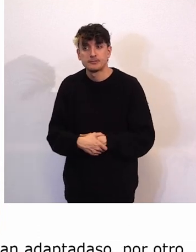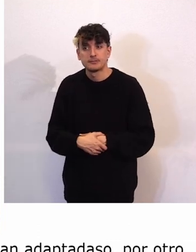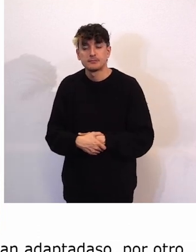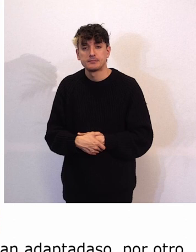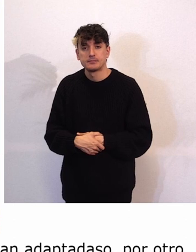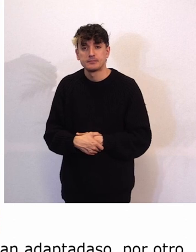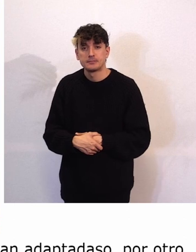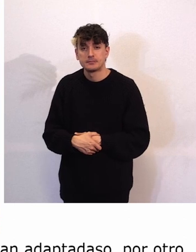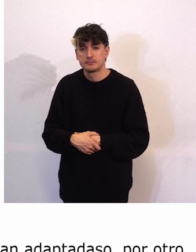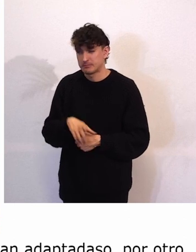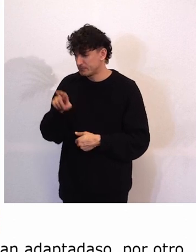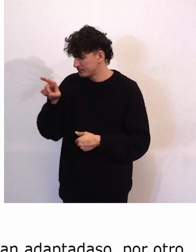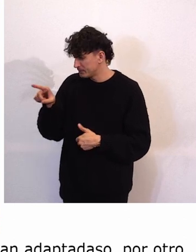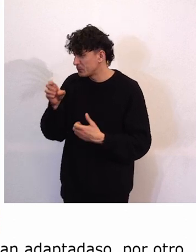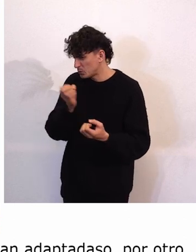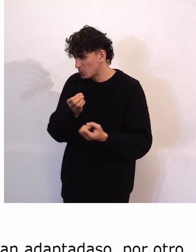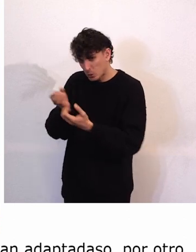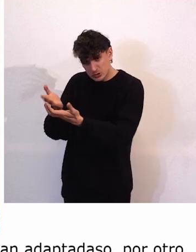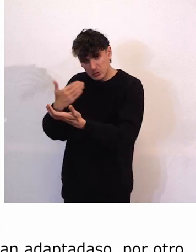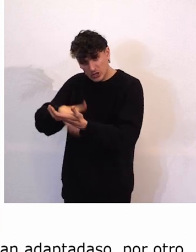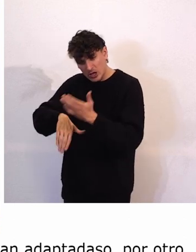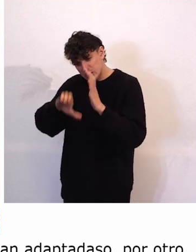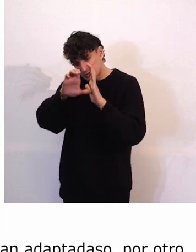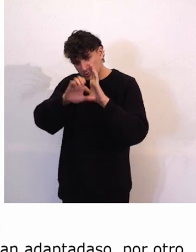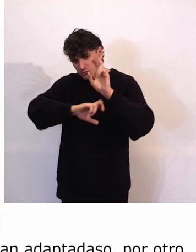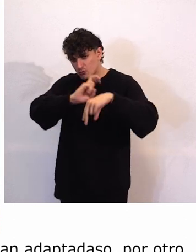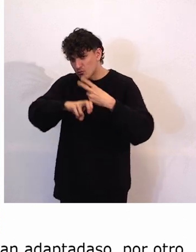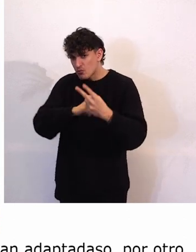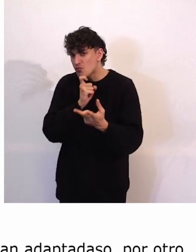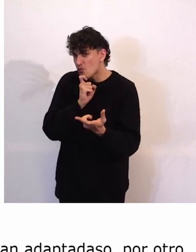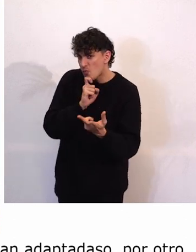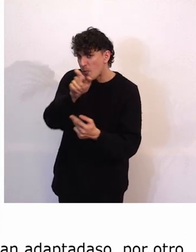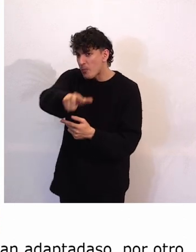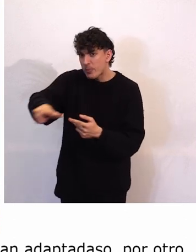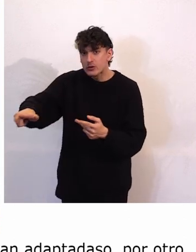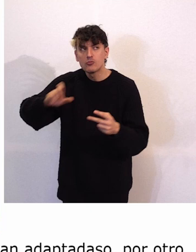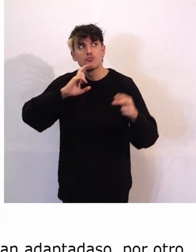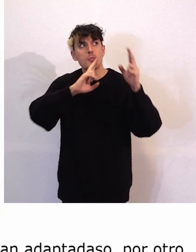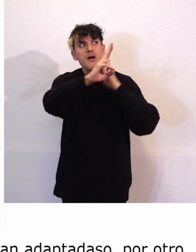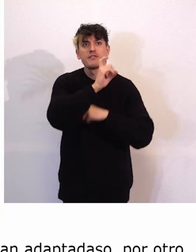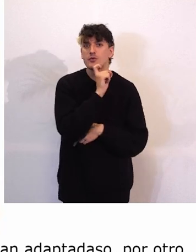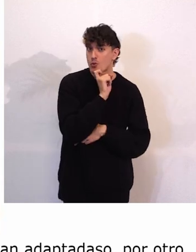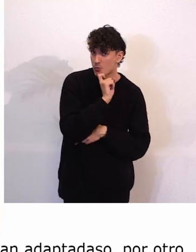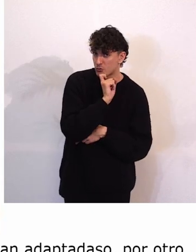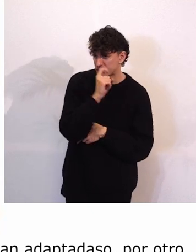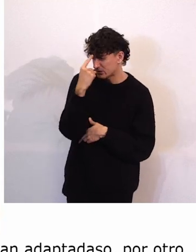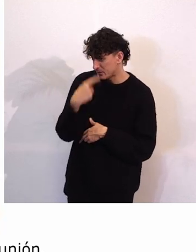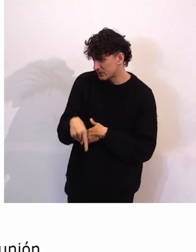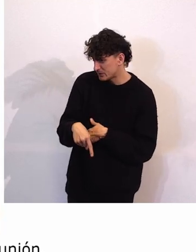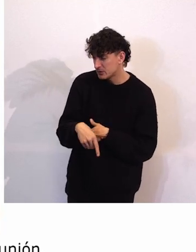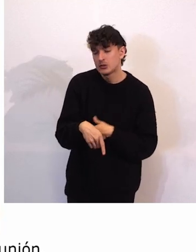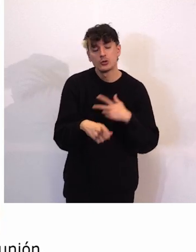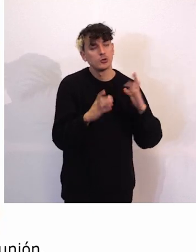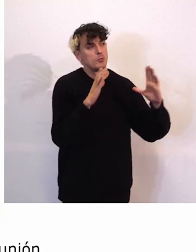¿Te han contado cómo fue ese cambio de estatutos y cómo reaccionó la gente? Bueno, fue un momento bastante